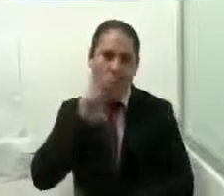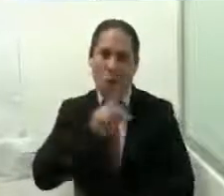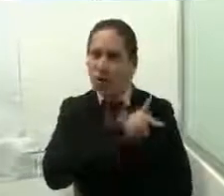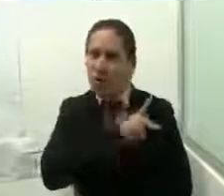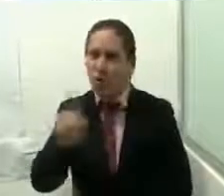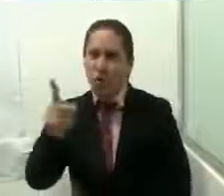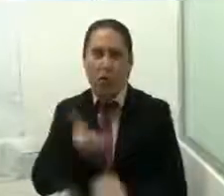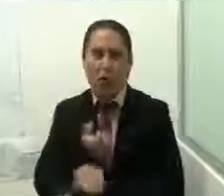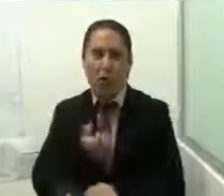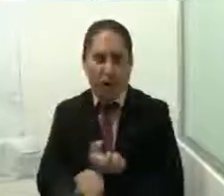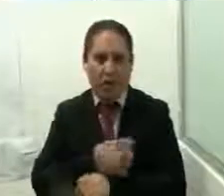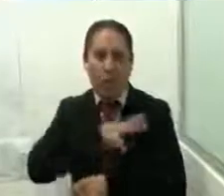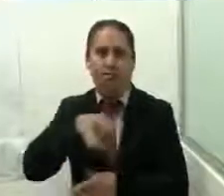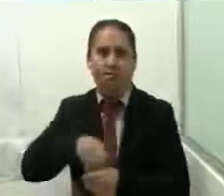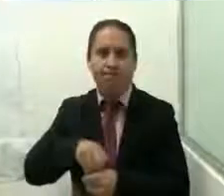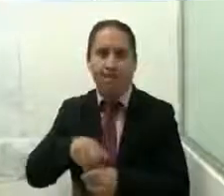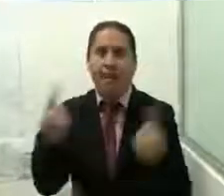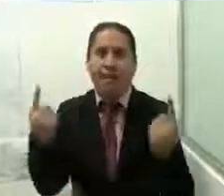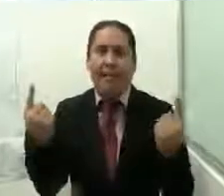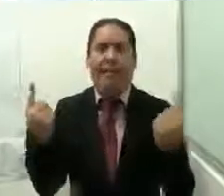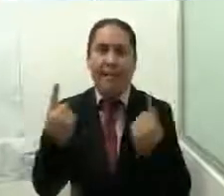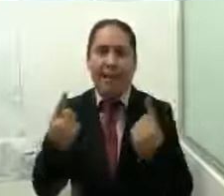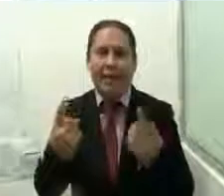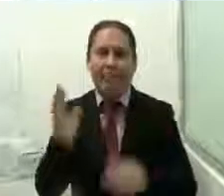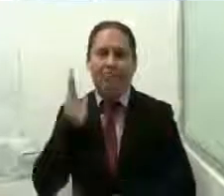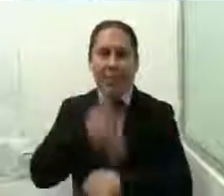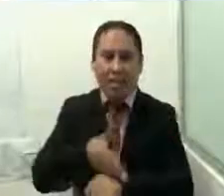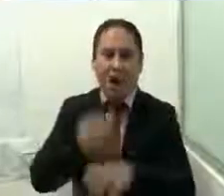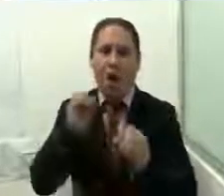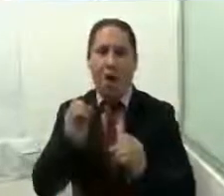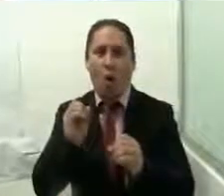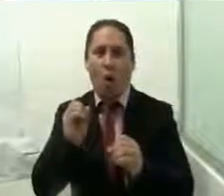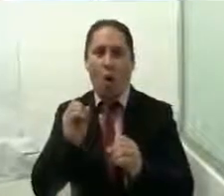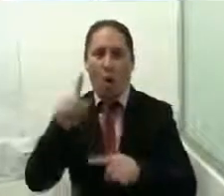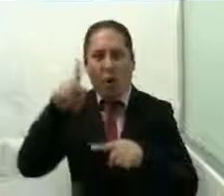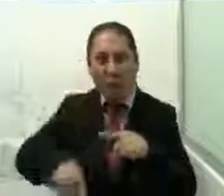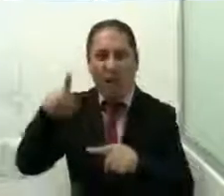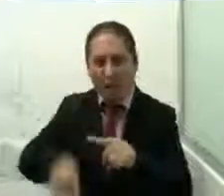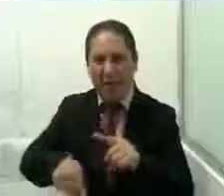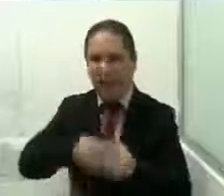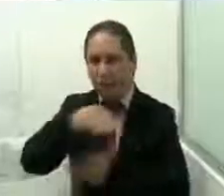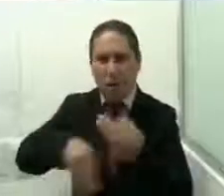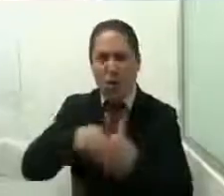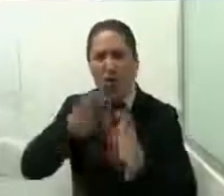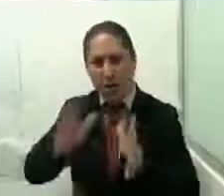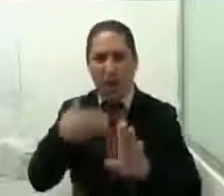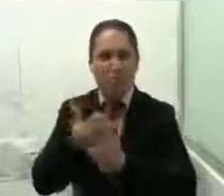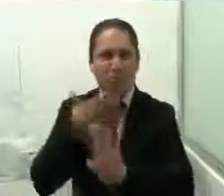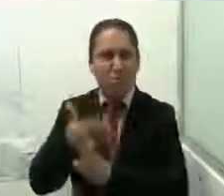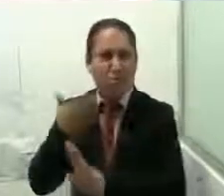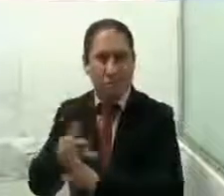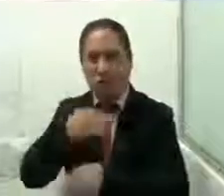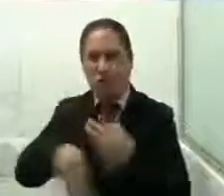pregunto ¿qué medidas está tomando la SEDEM para contener este fenómeno? Claro que sí.